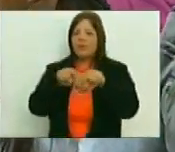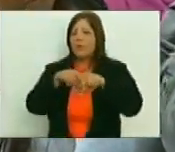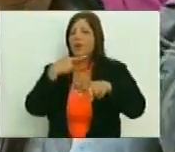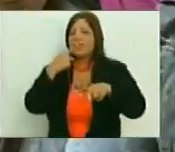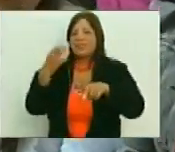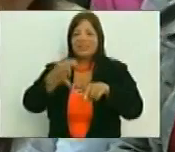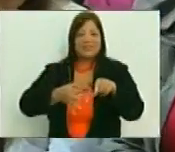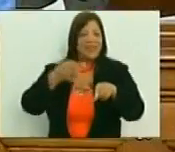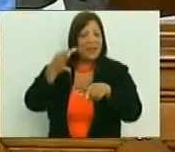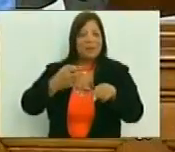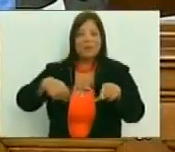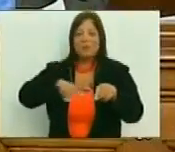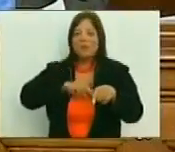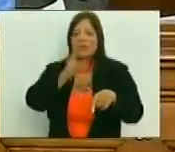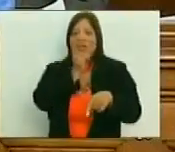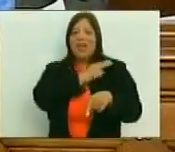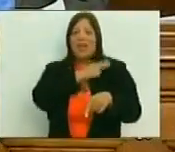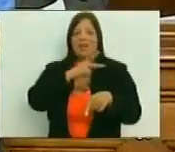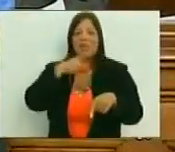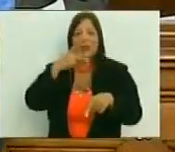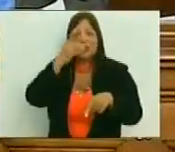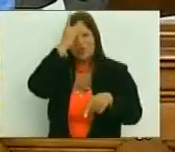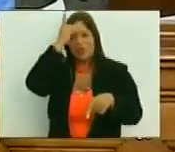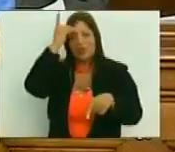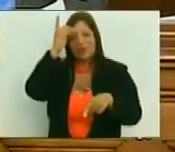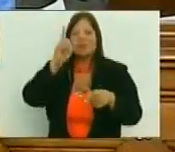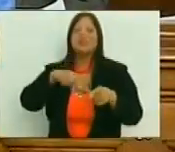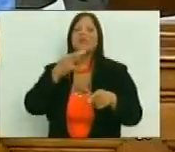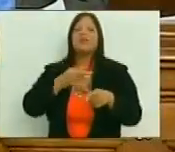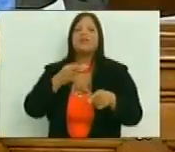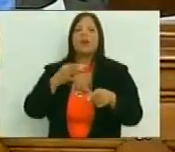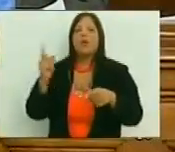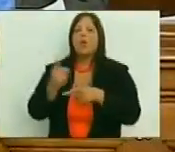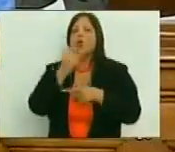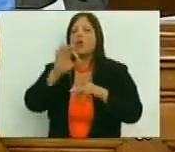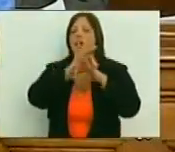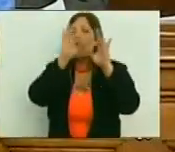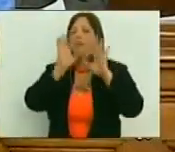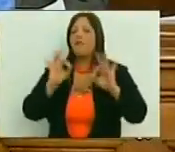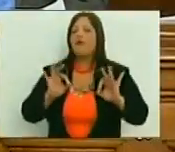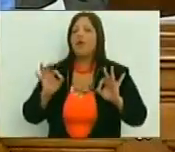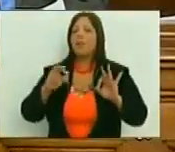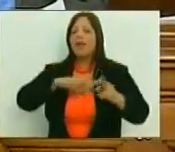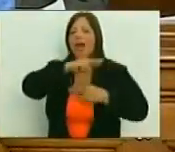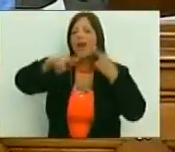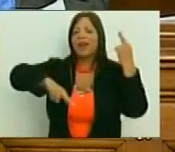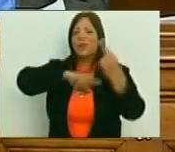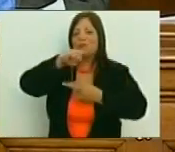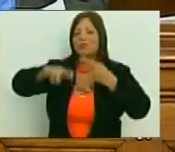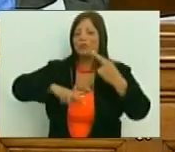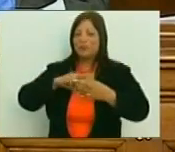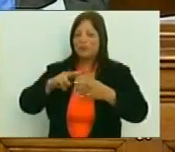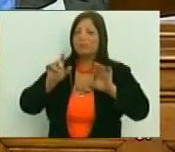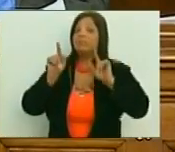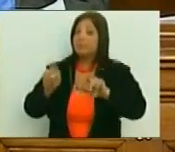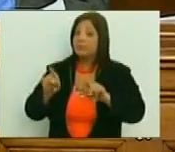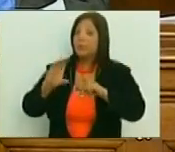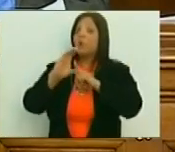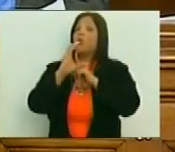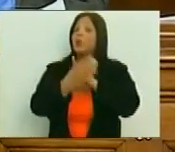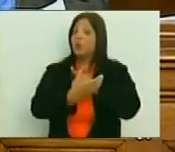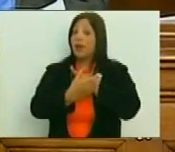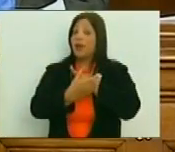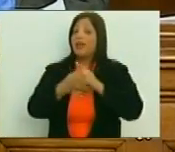nuestro jefe político Diosdado Cabello, es la única forma posible de hacer la revolución, esa, cultural,